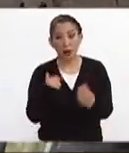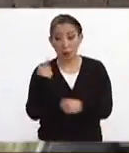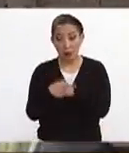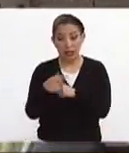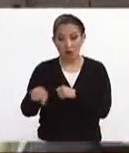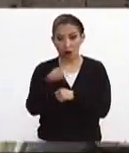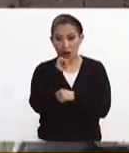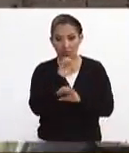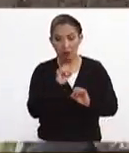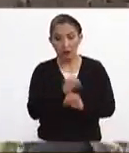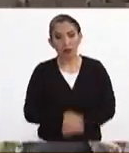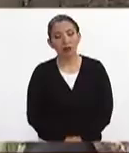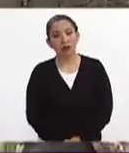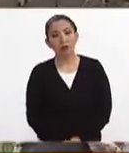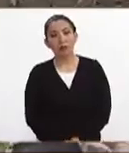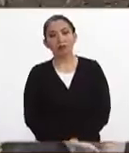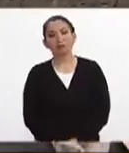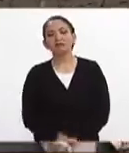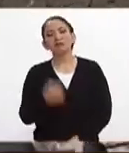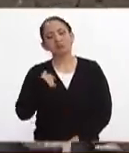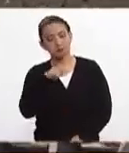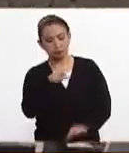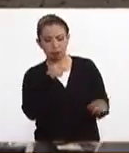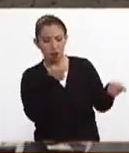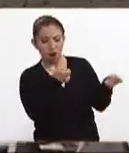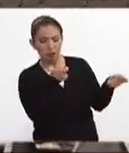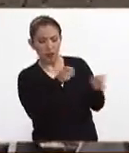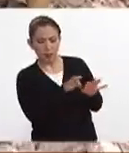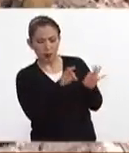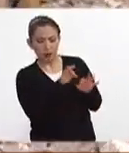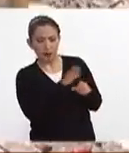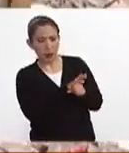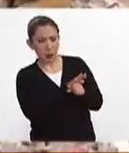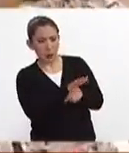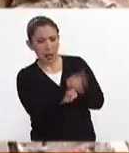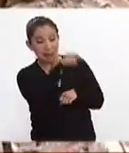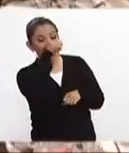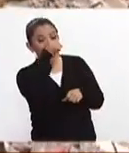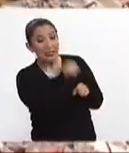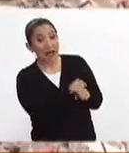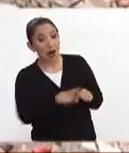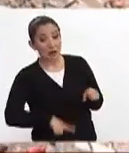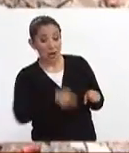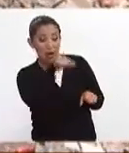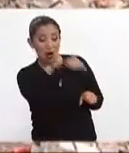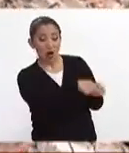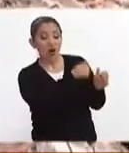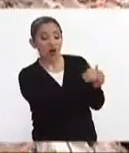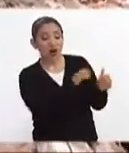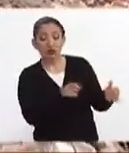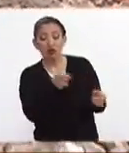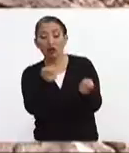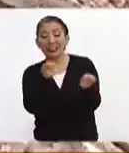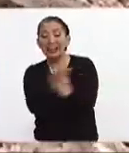riesgo la vida de nadie? Digamos que la coordinación central la tiene la Secretaría de Gobernación a través de la Coordinación Nacional de Protección